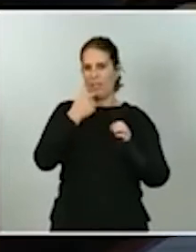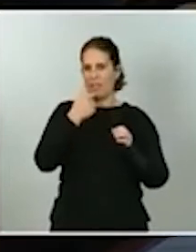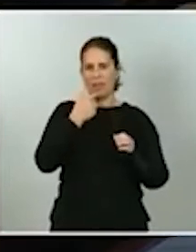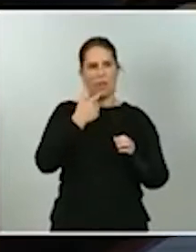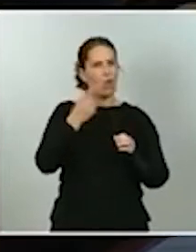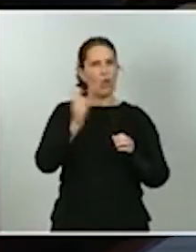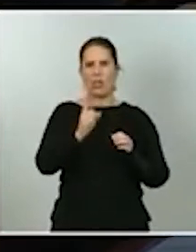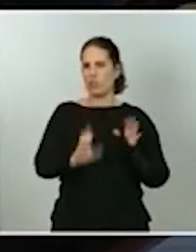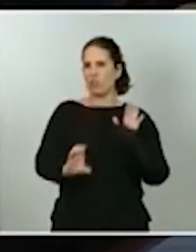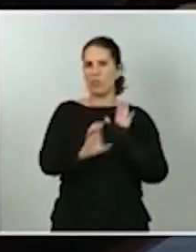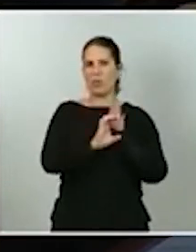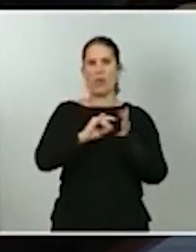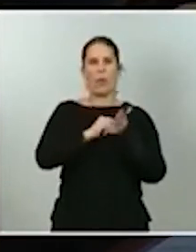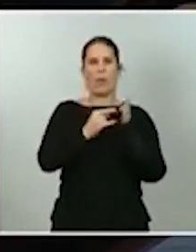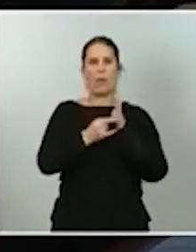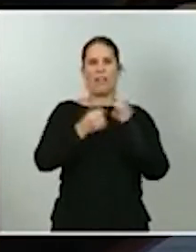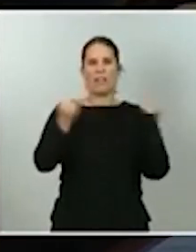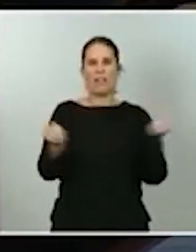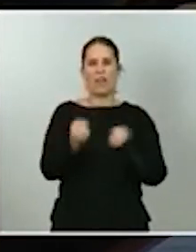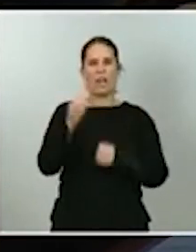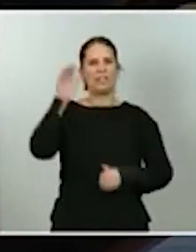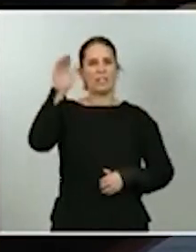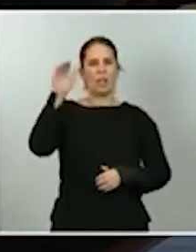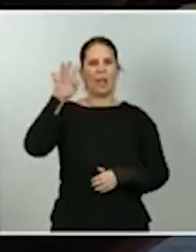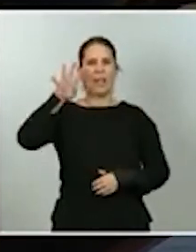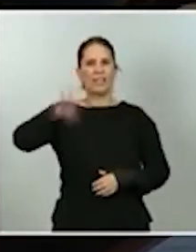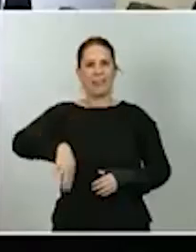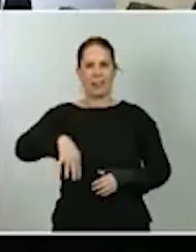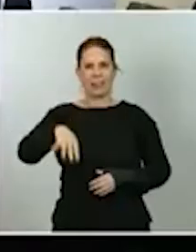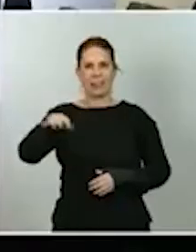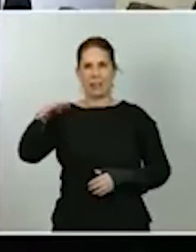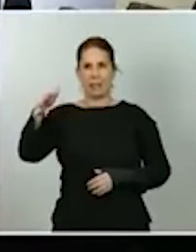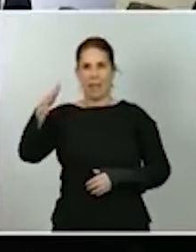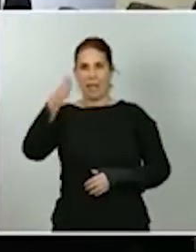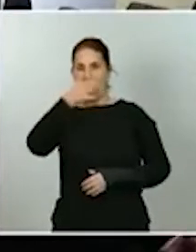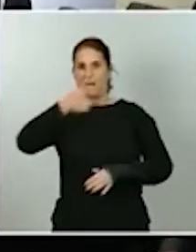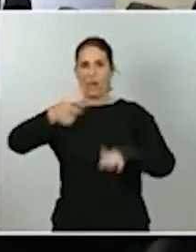de acción exterior catalán que recurrió el propio Gobierno. Gracias.